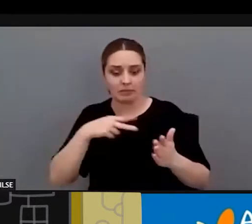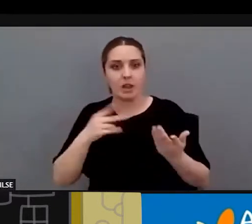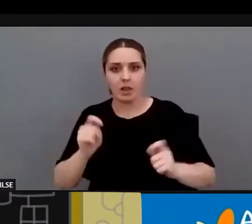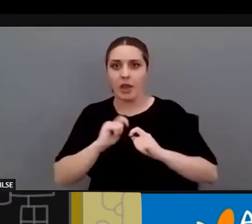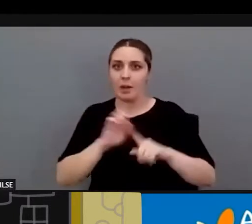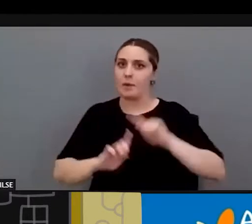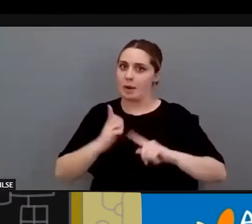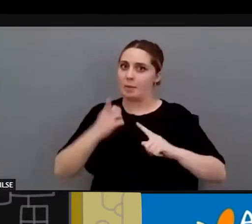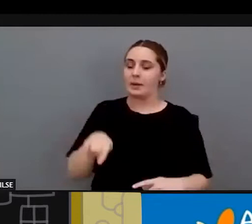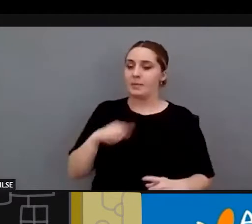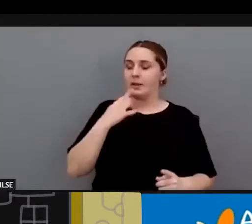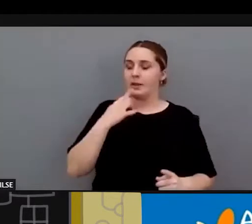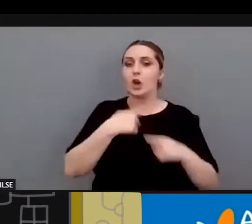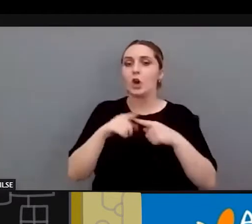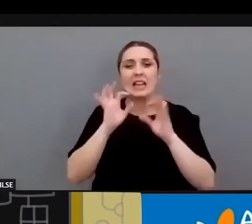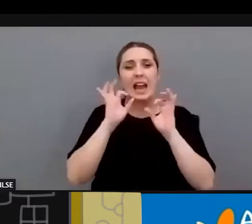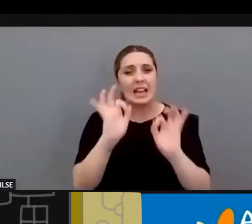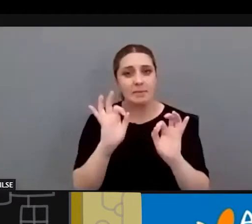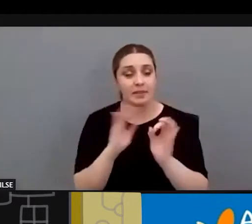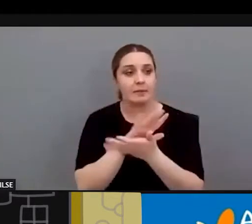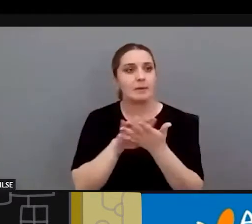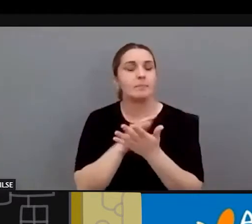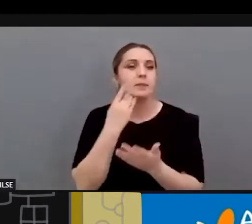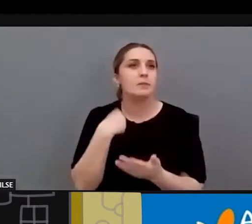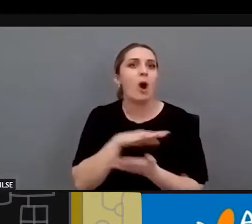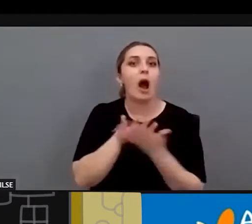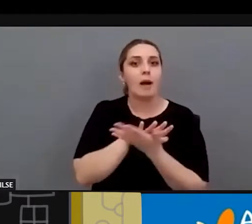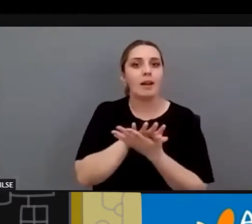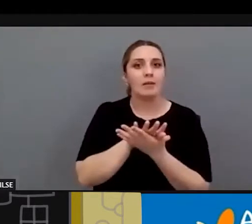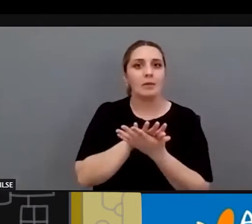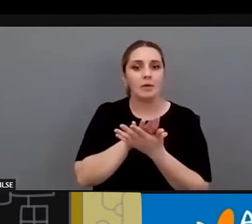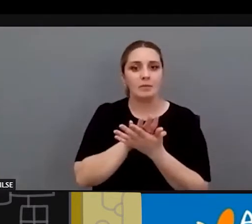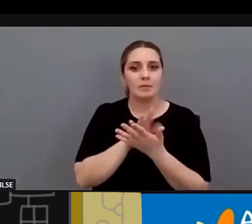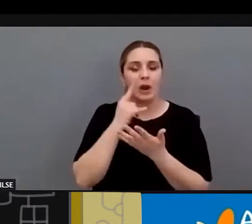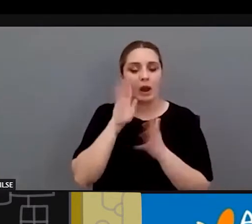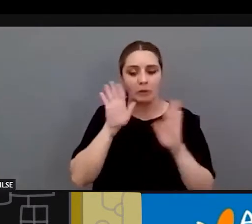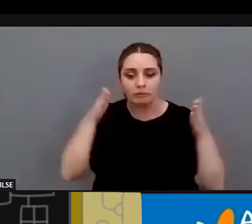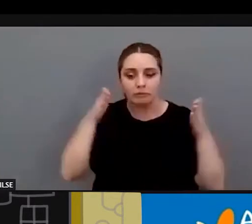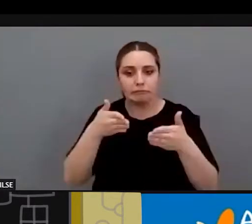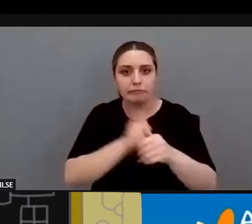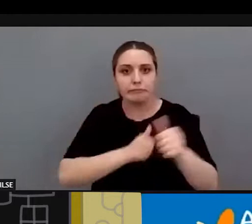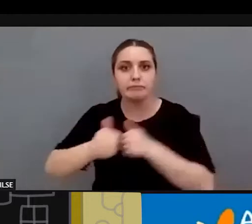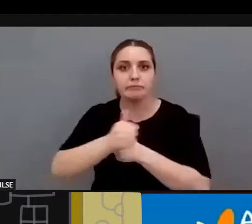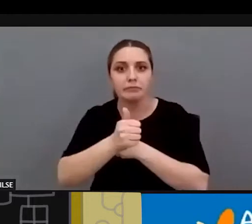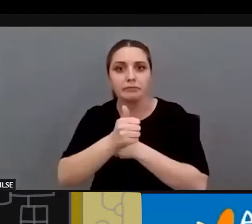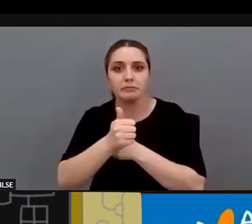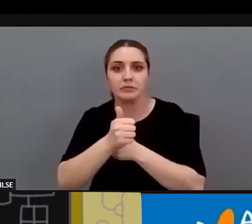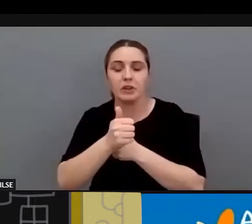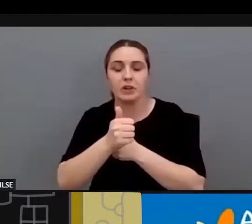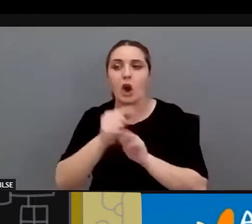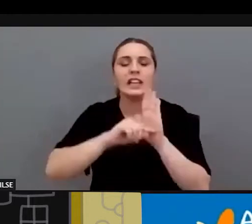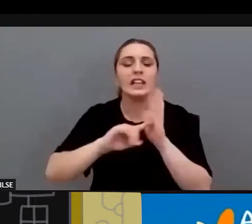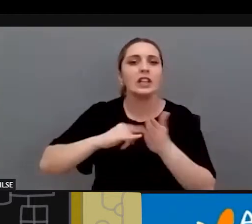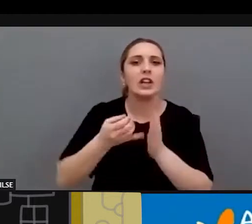Pues ese tipo de concreción, aunque lo comentamos, pues no llegamos a darle con el criterio técnico